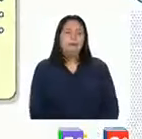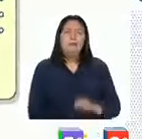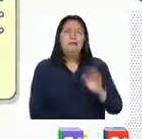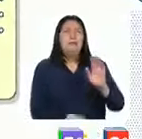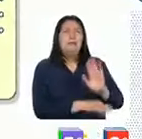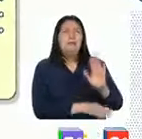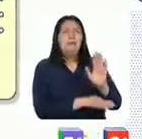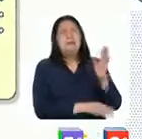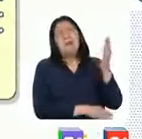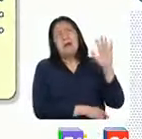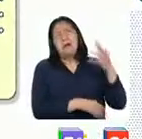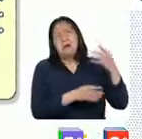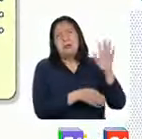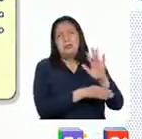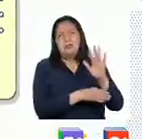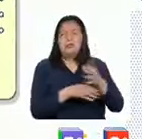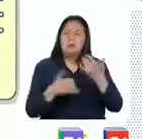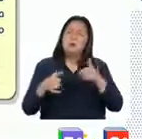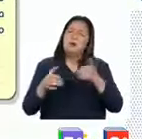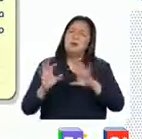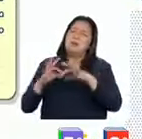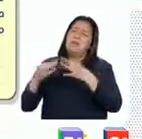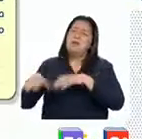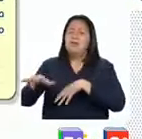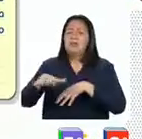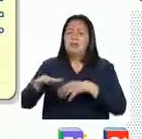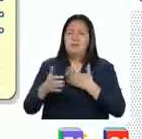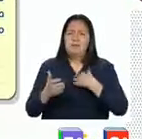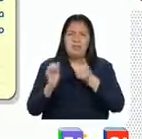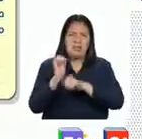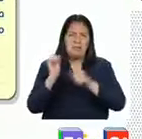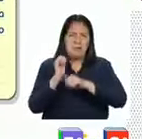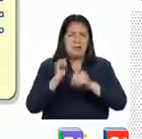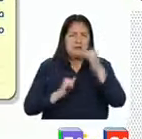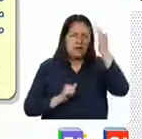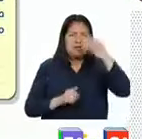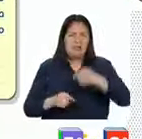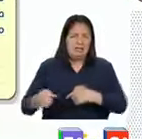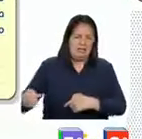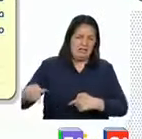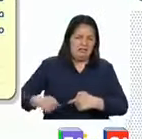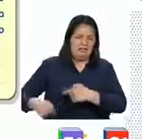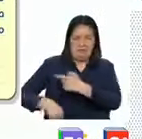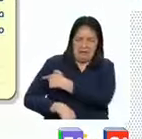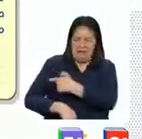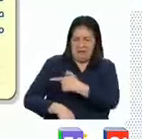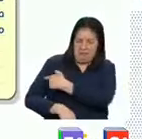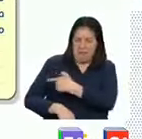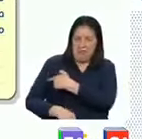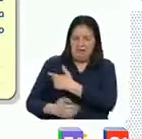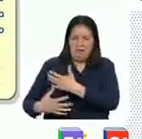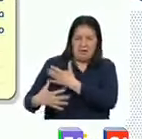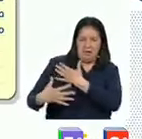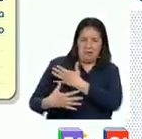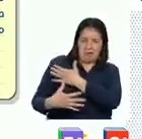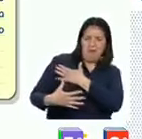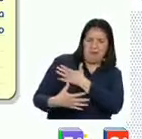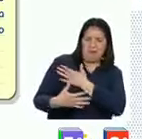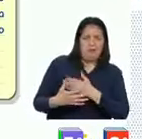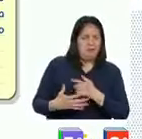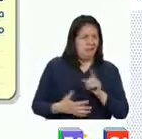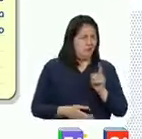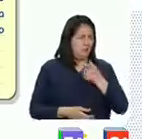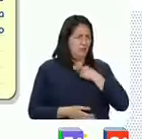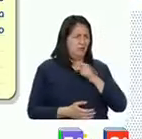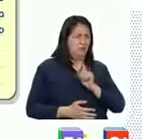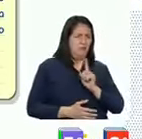Una tarde estábamos jugando en familia. De pronto, mi hermano mayor comenzó a hincarme en el brazo y a darme empujones fuertes. A